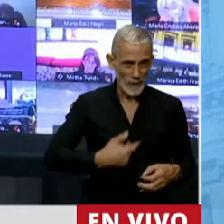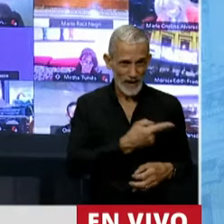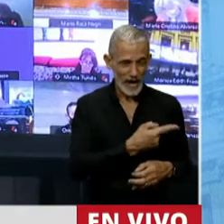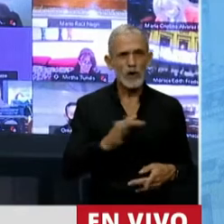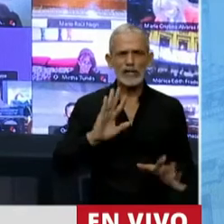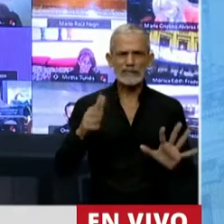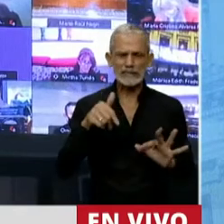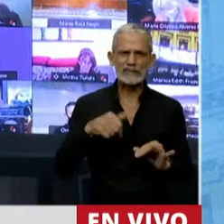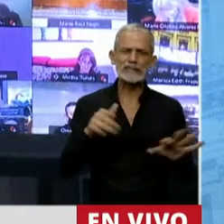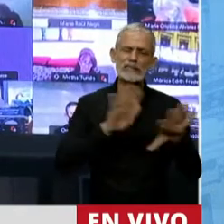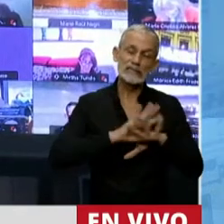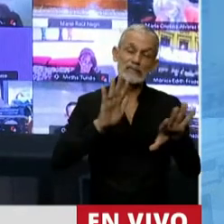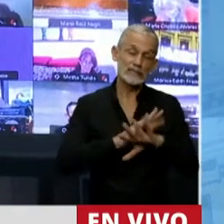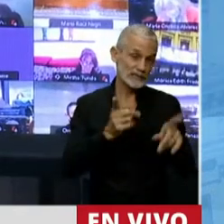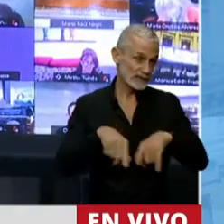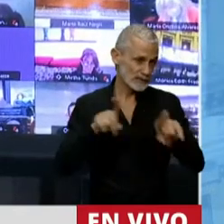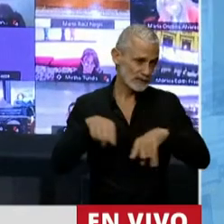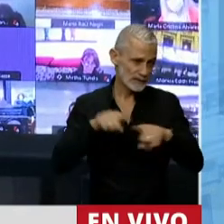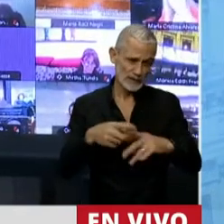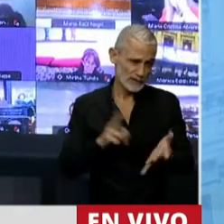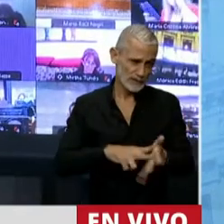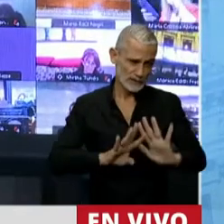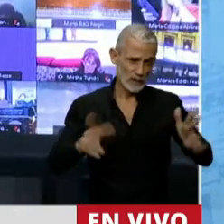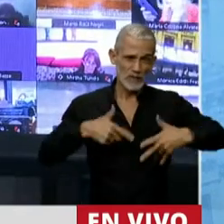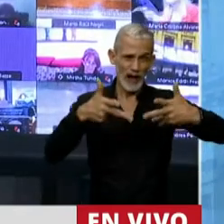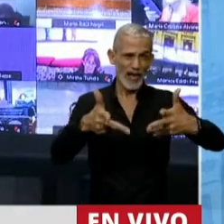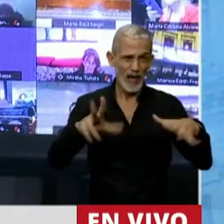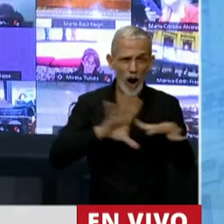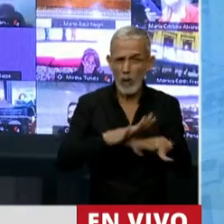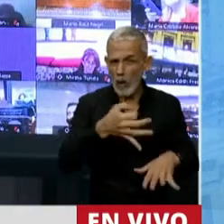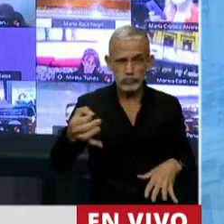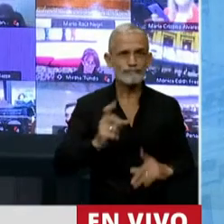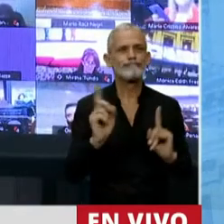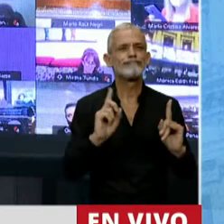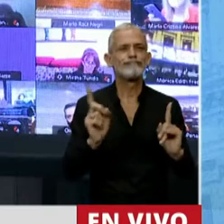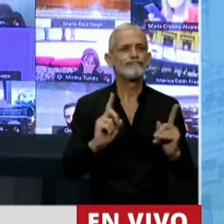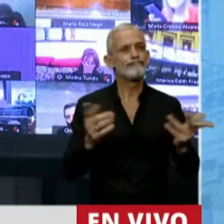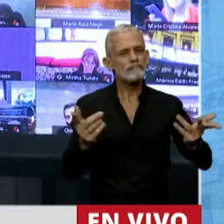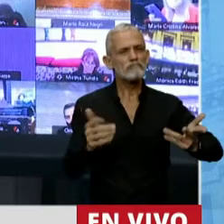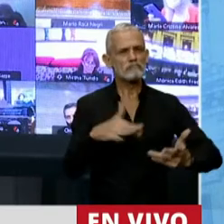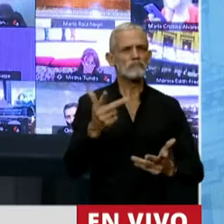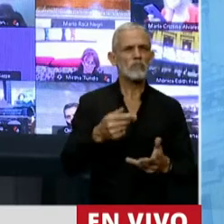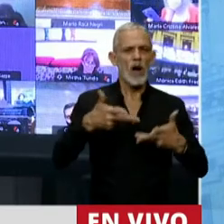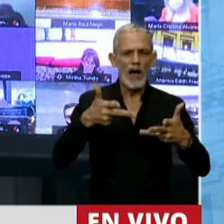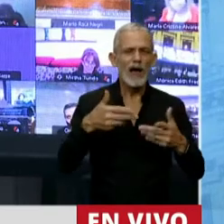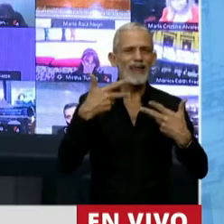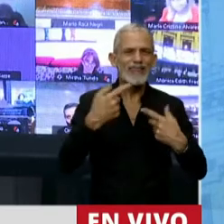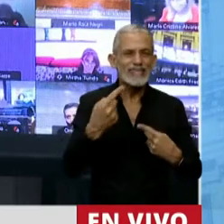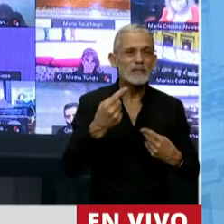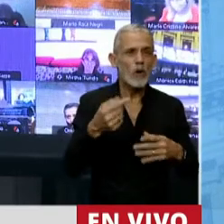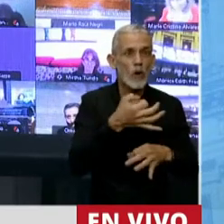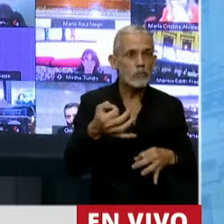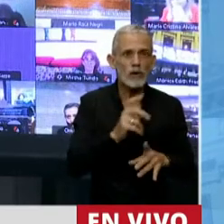entrando en un error repetido, que es no decir las cosas como son, y cuando las cosas no las decimos como son,